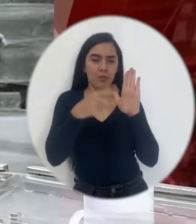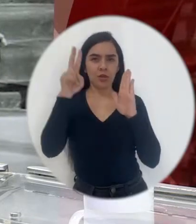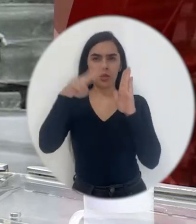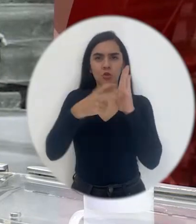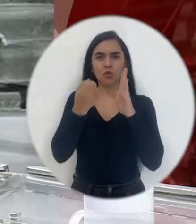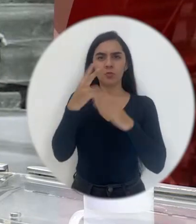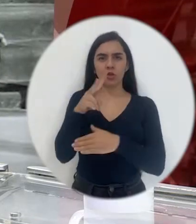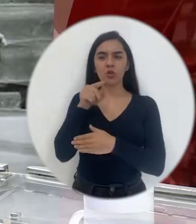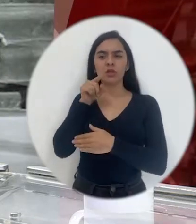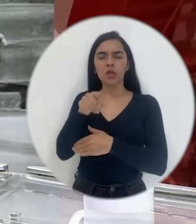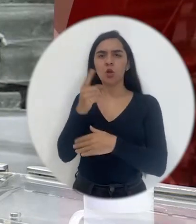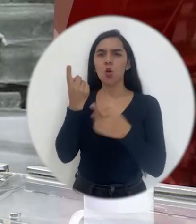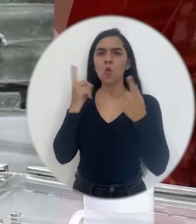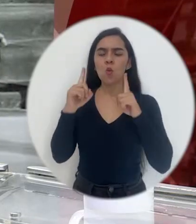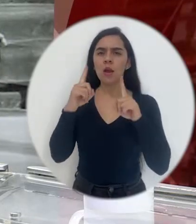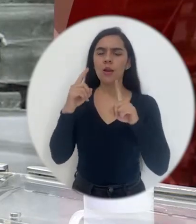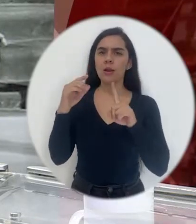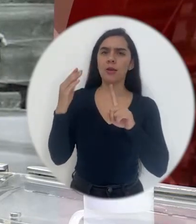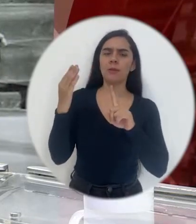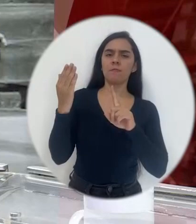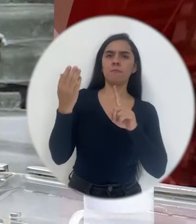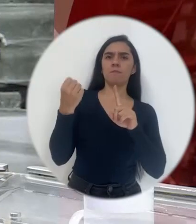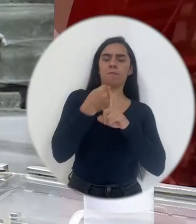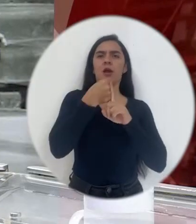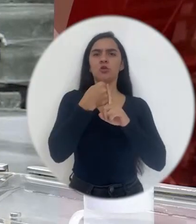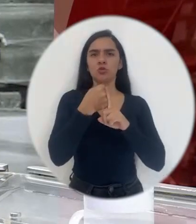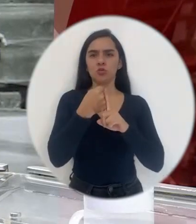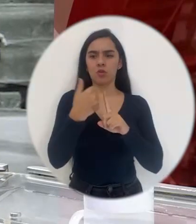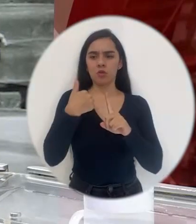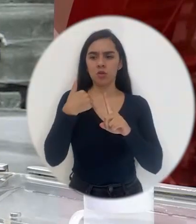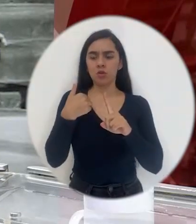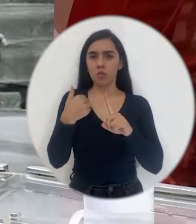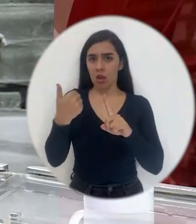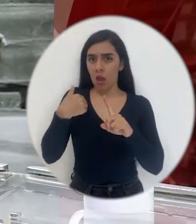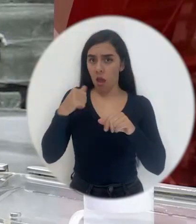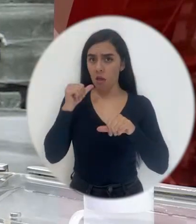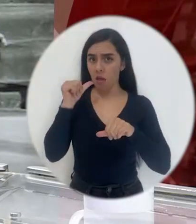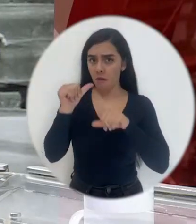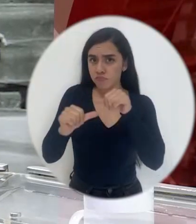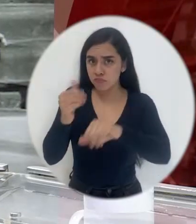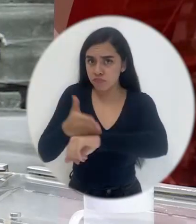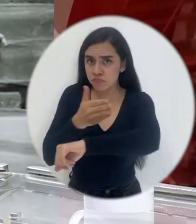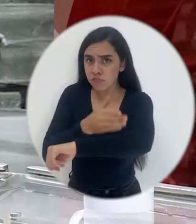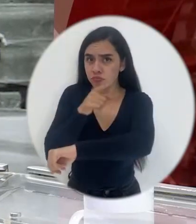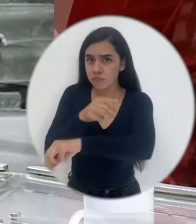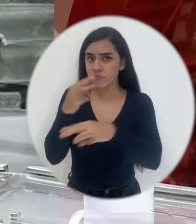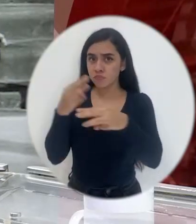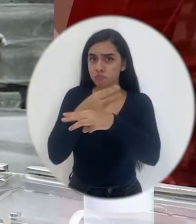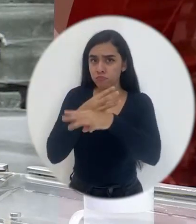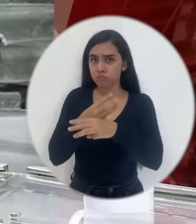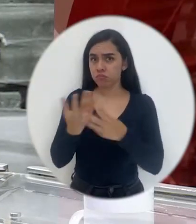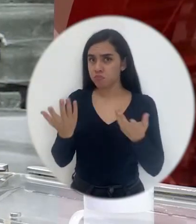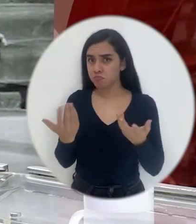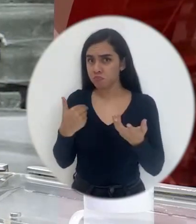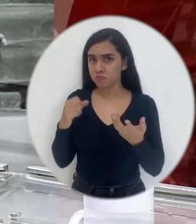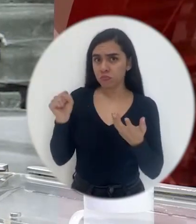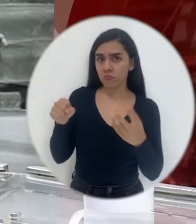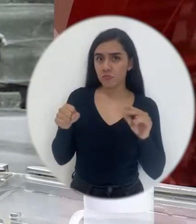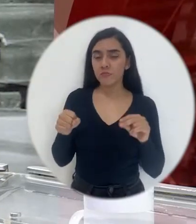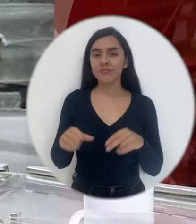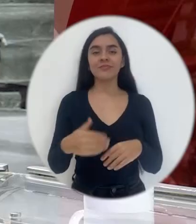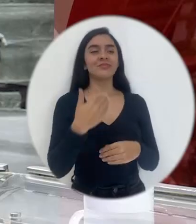¿Cuál fue el impacto que tuvo y qué tanto avanzamos en la solución de esta situación en torno a la matemática?